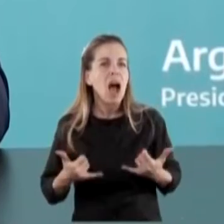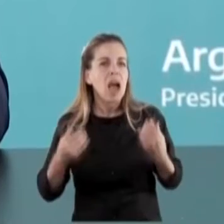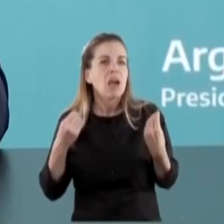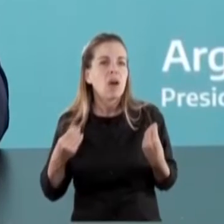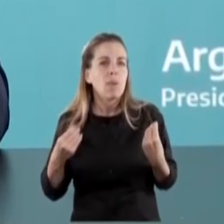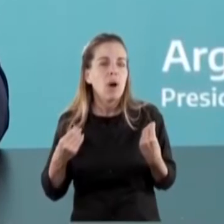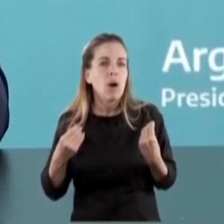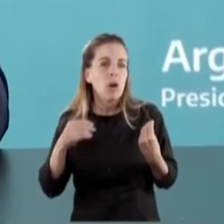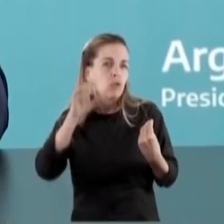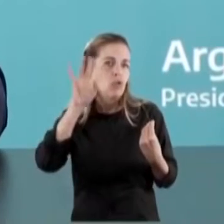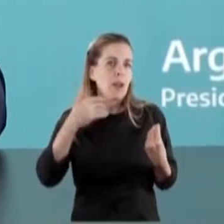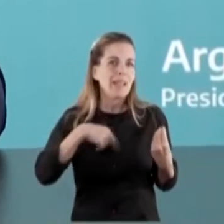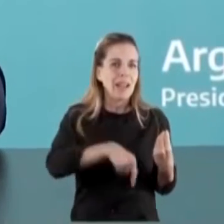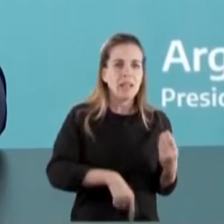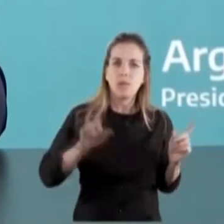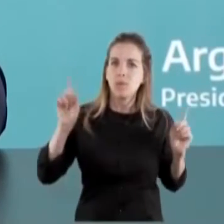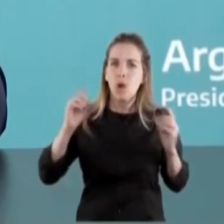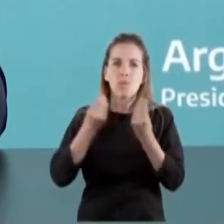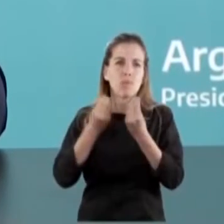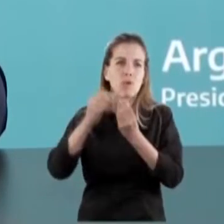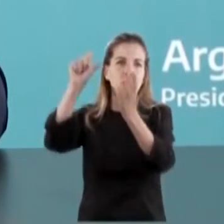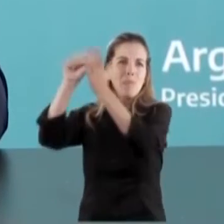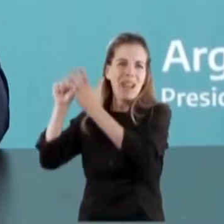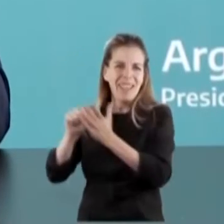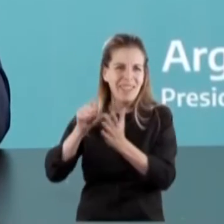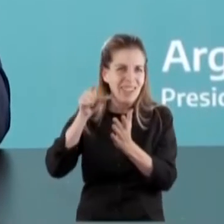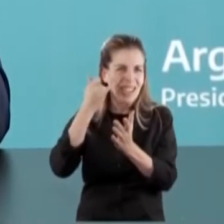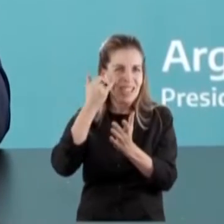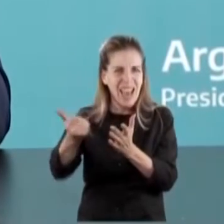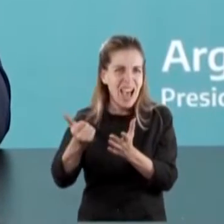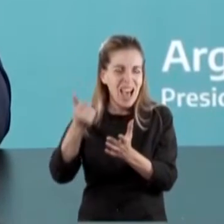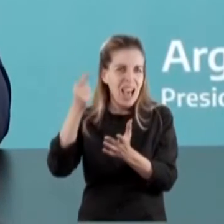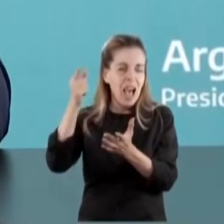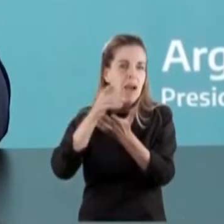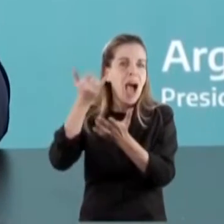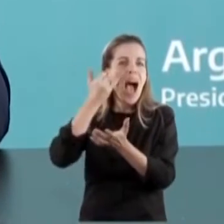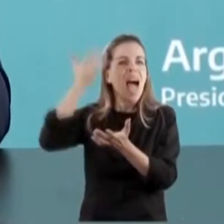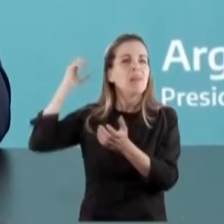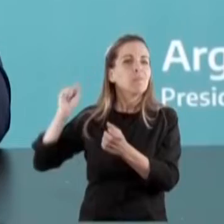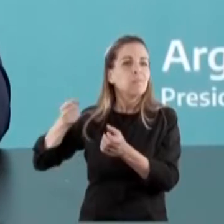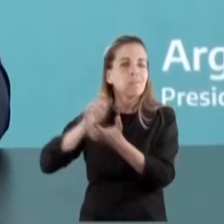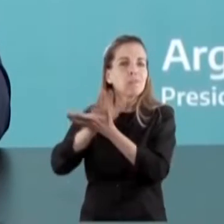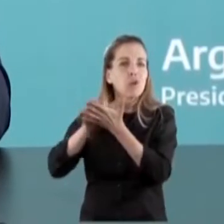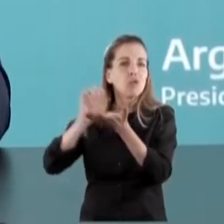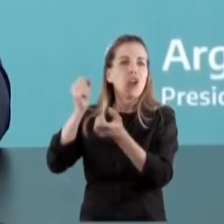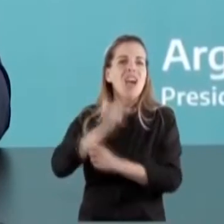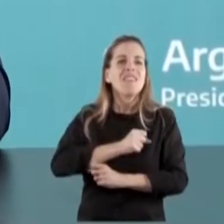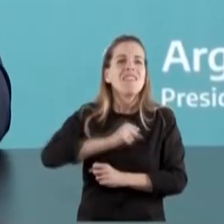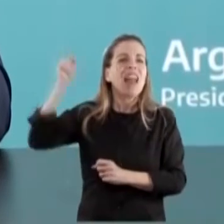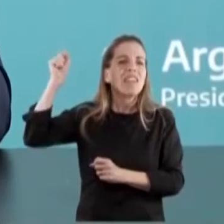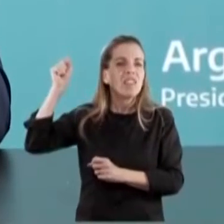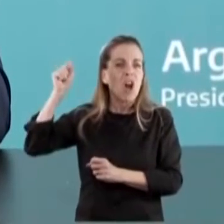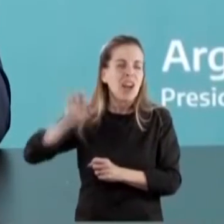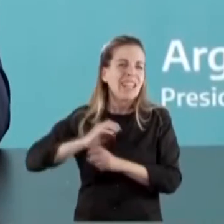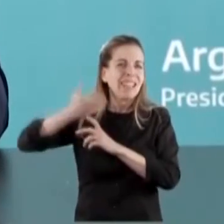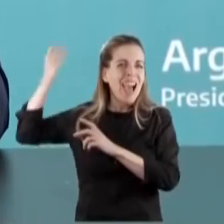internacional. Países que habían desterrado su proceso inflacionario hace décadas, hoy han vuelto